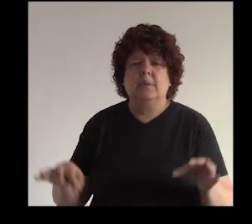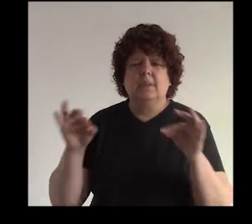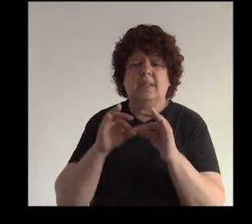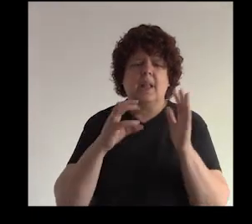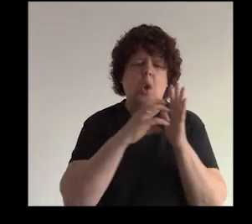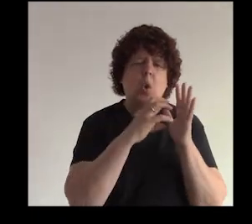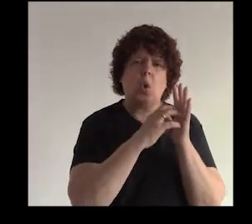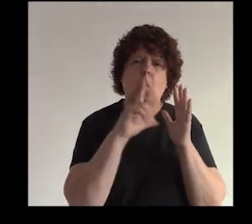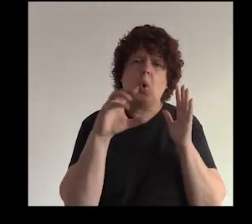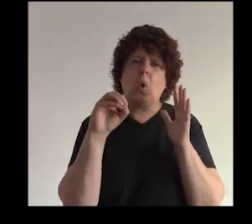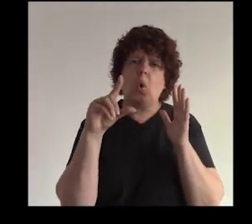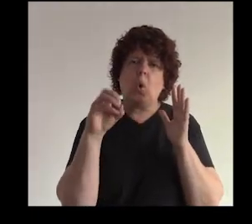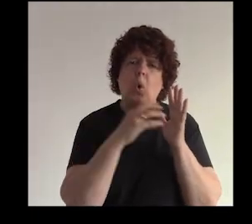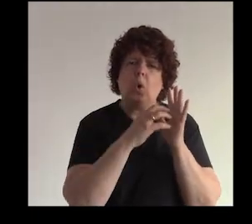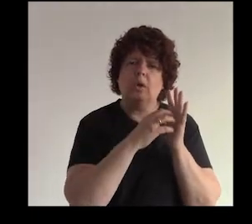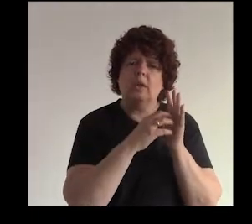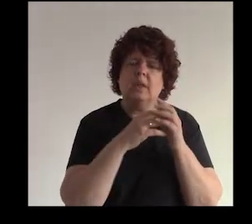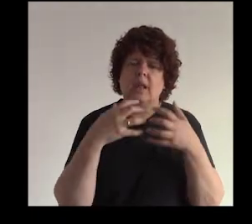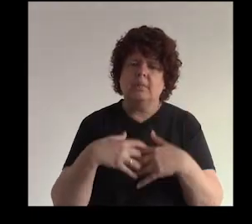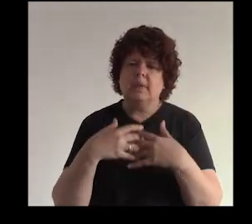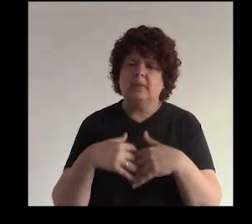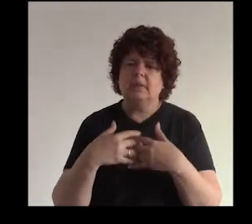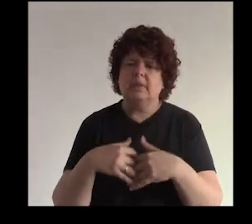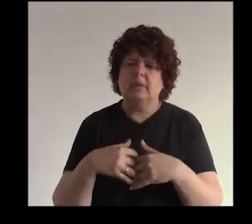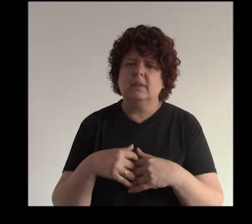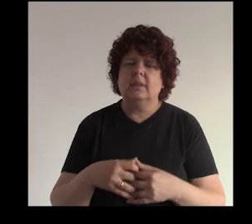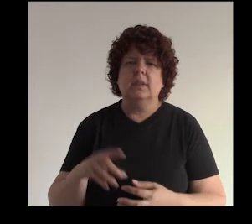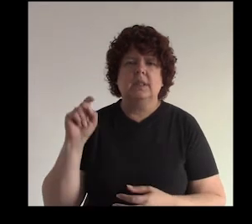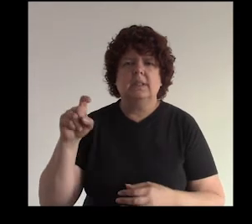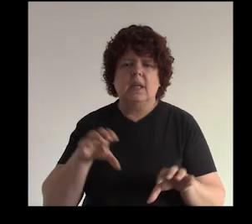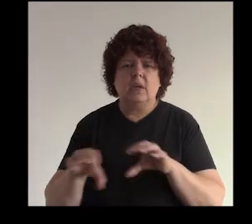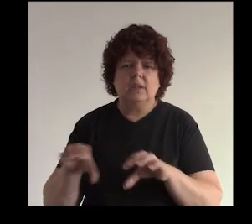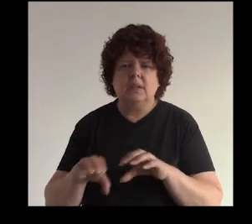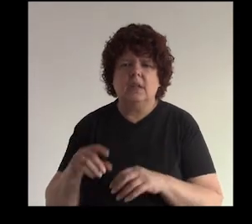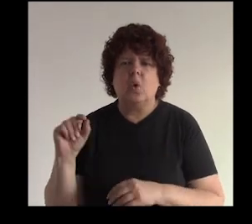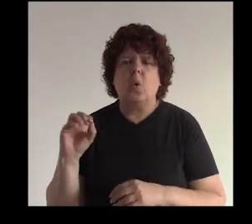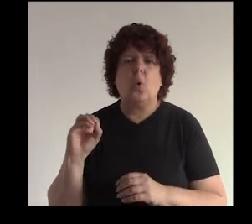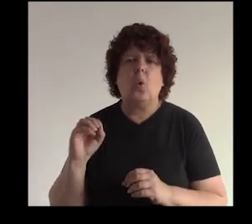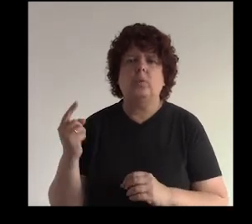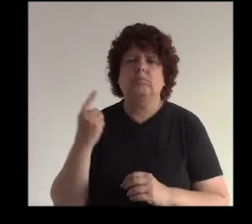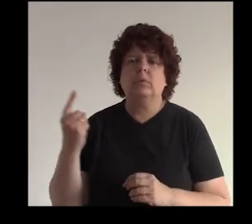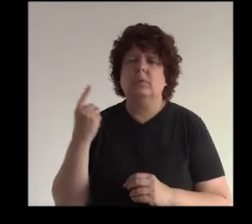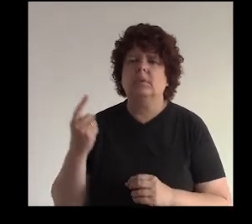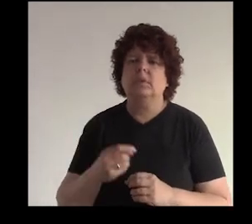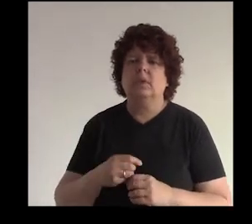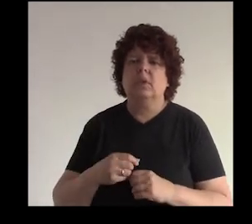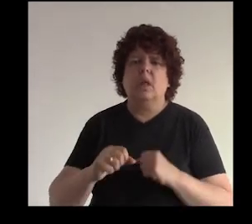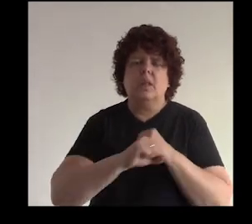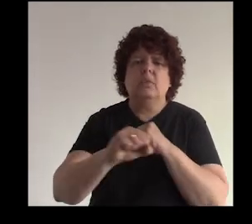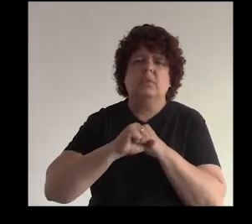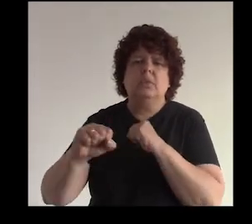el logo de la empresa en este caso si fuera si fuera es necesario hacer un logo o solamente con